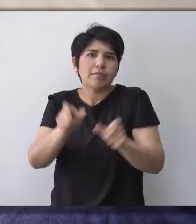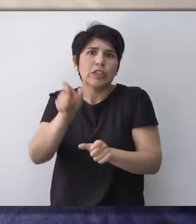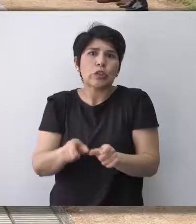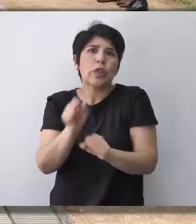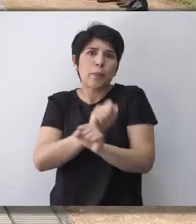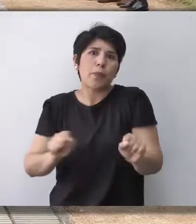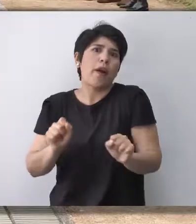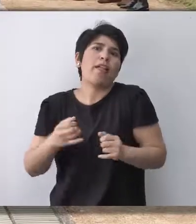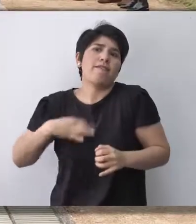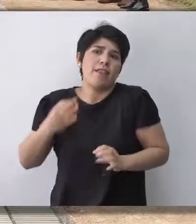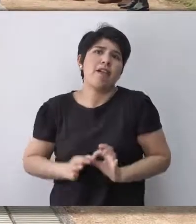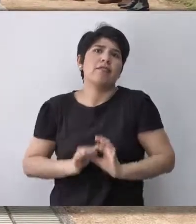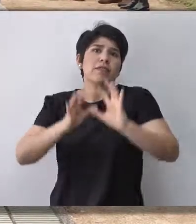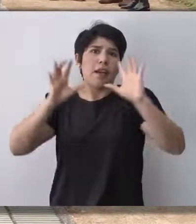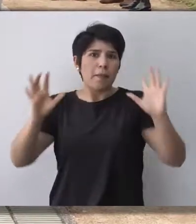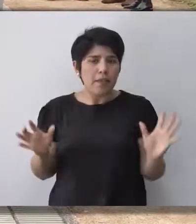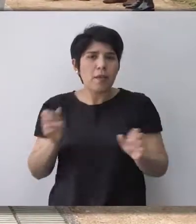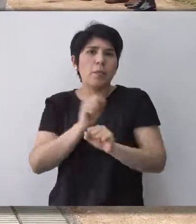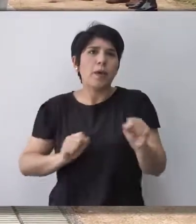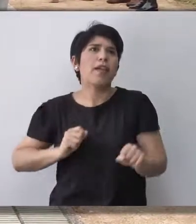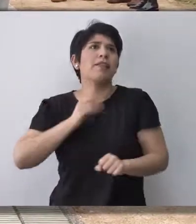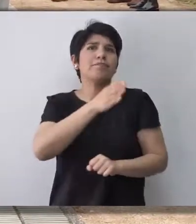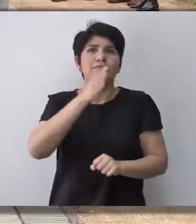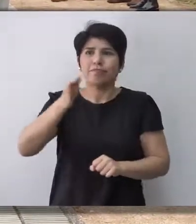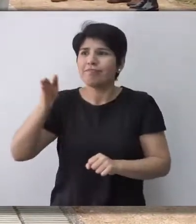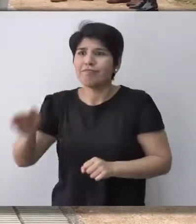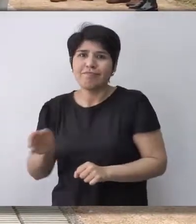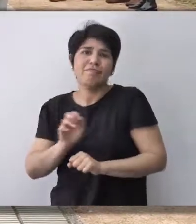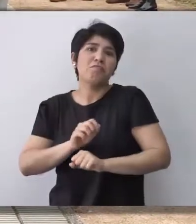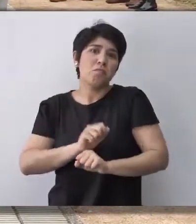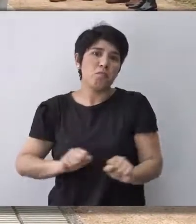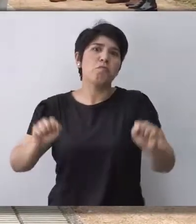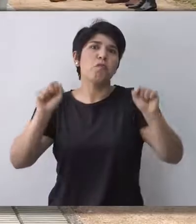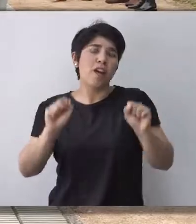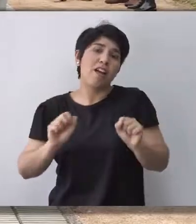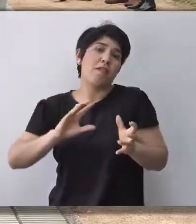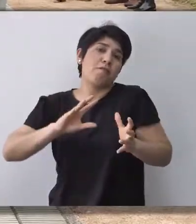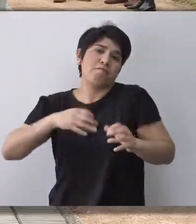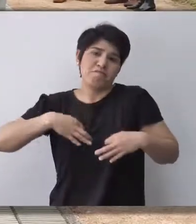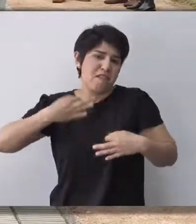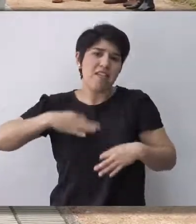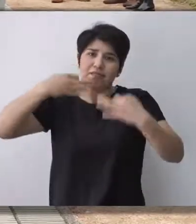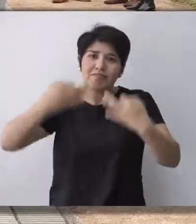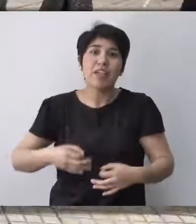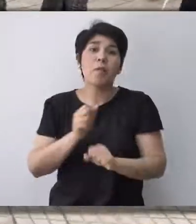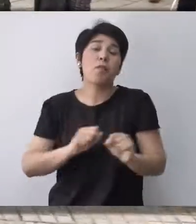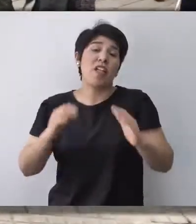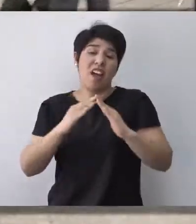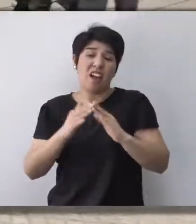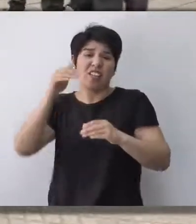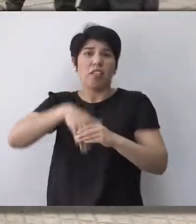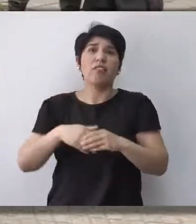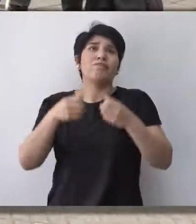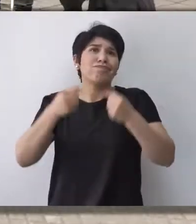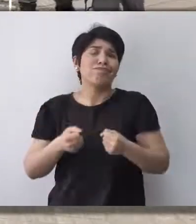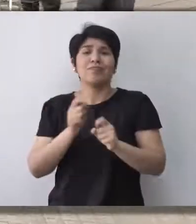persona pueda tener una vida con independencia, pueda salir, pueda gestionar su vida de la mejor forma posible y pueda salir